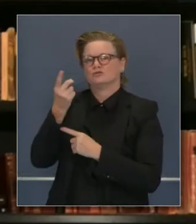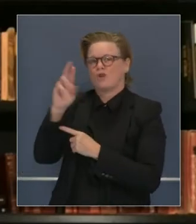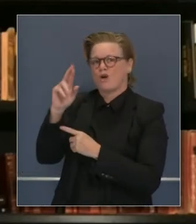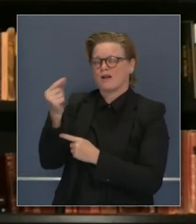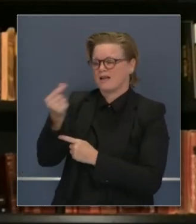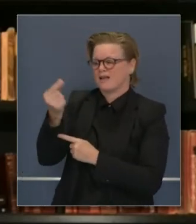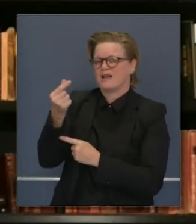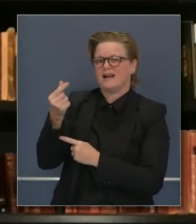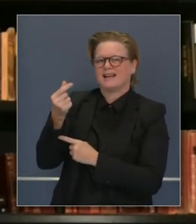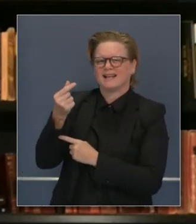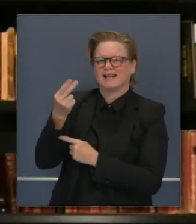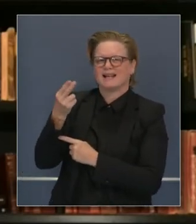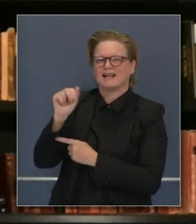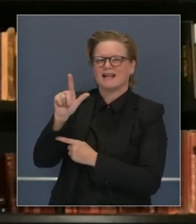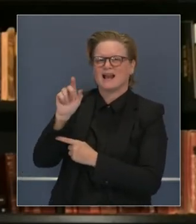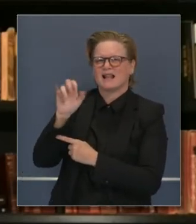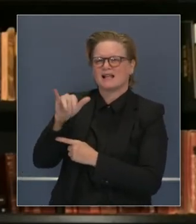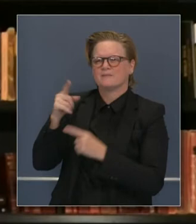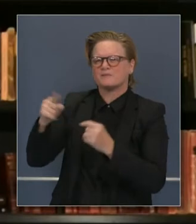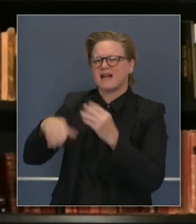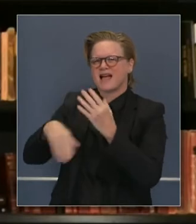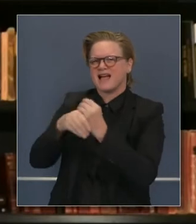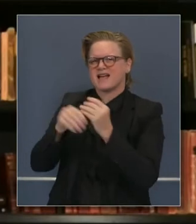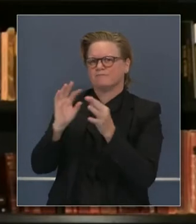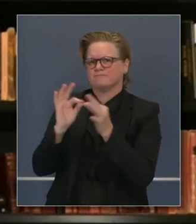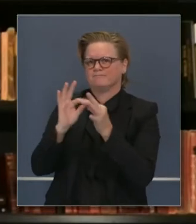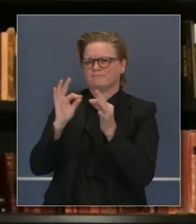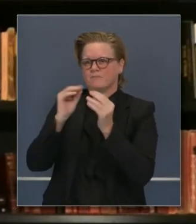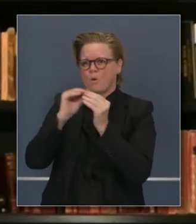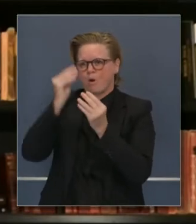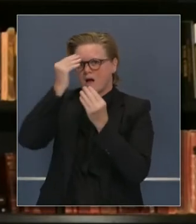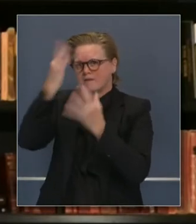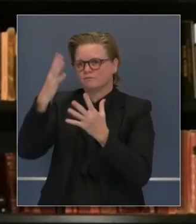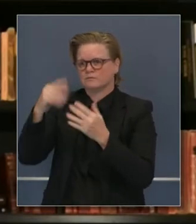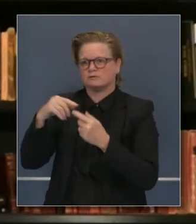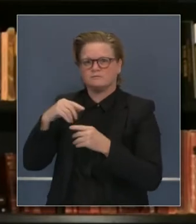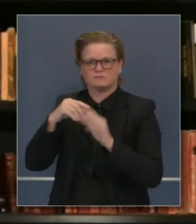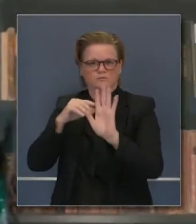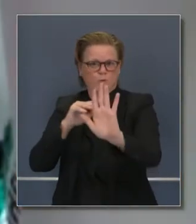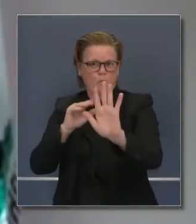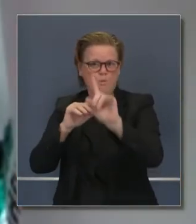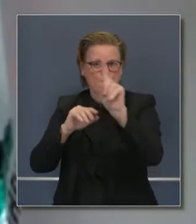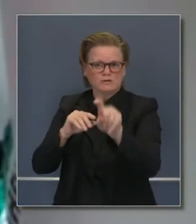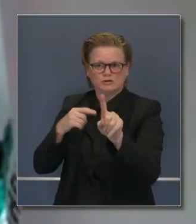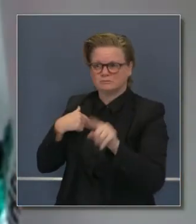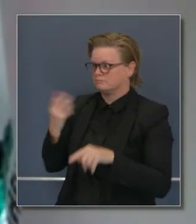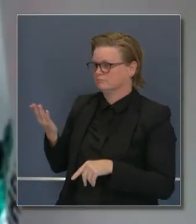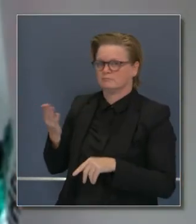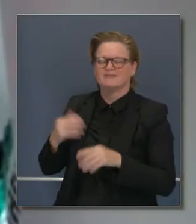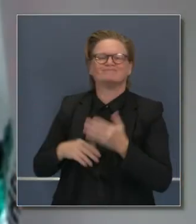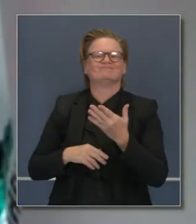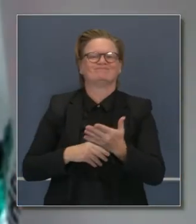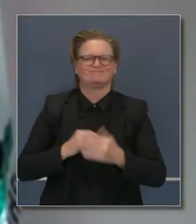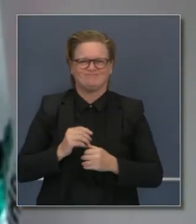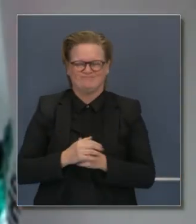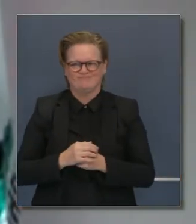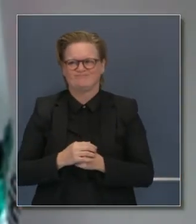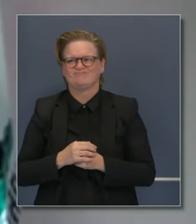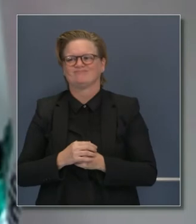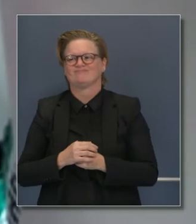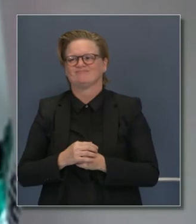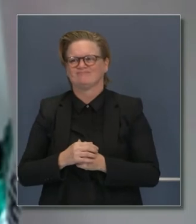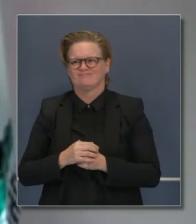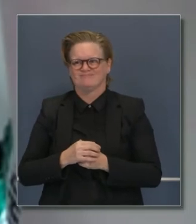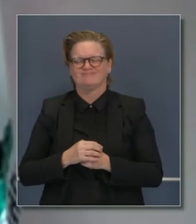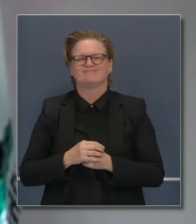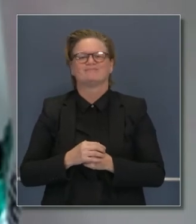desglose esta información en base a su pregunta bien contemplada. Sí,